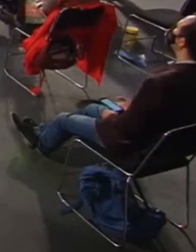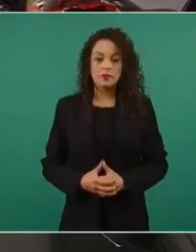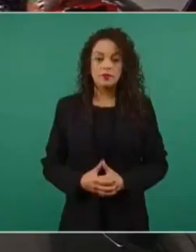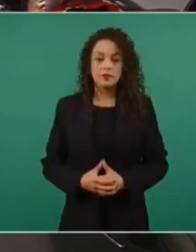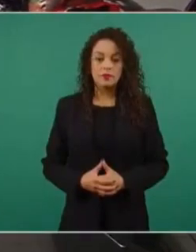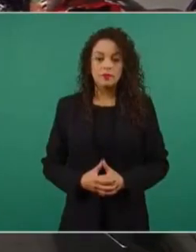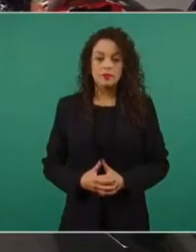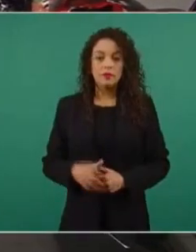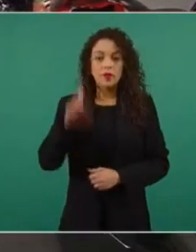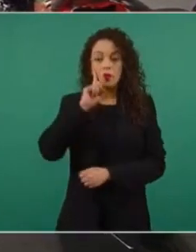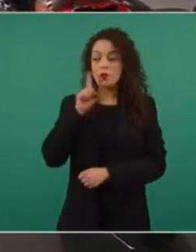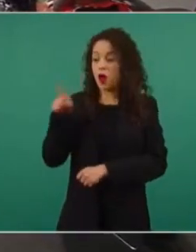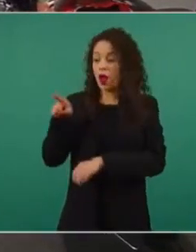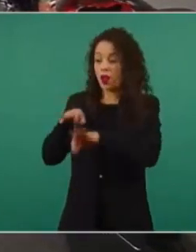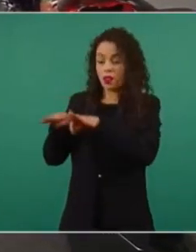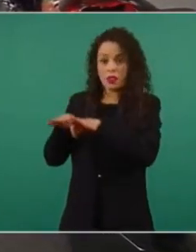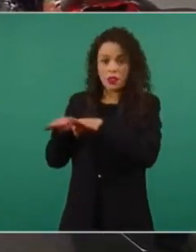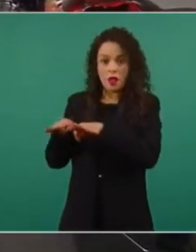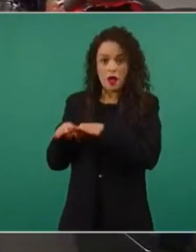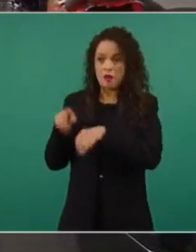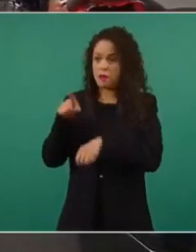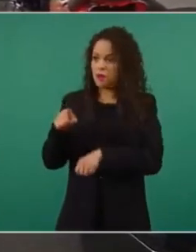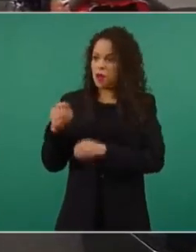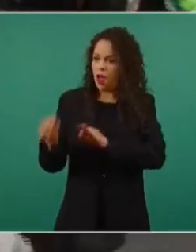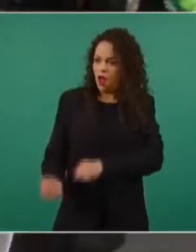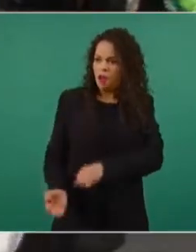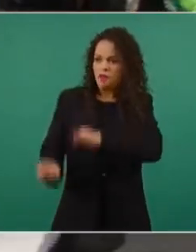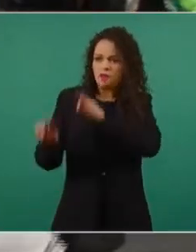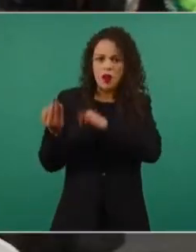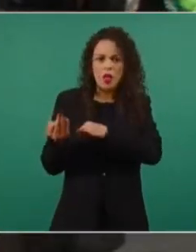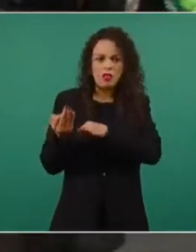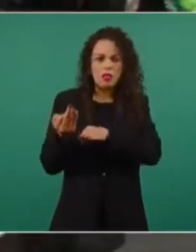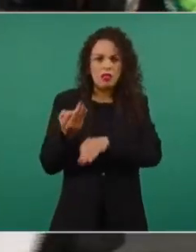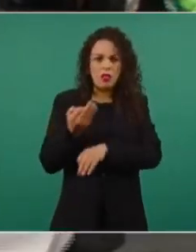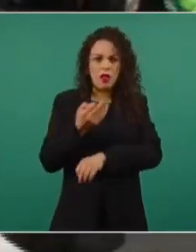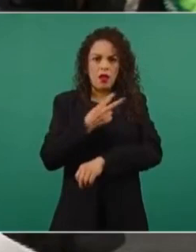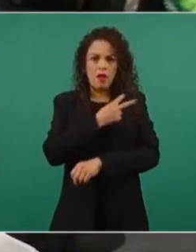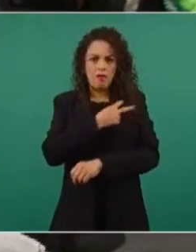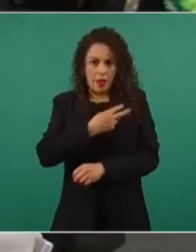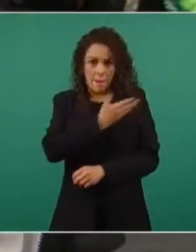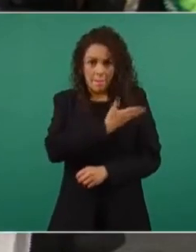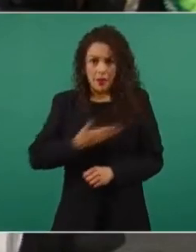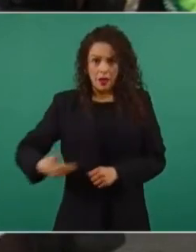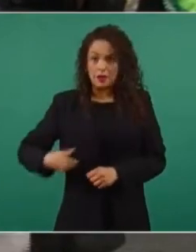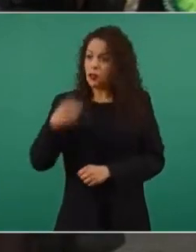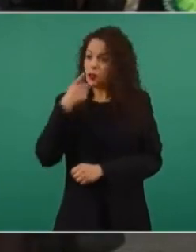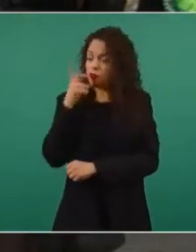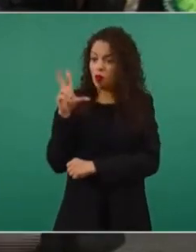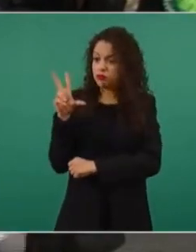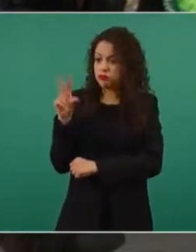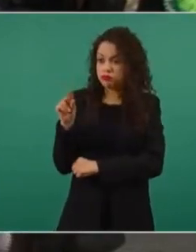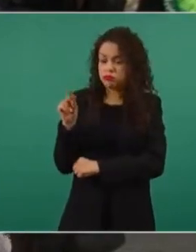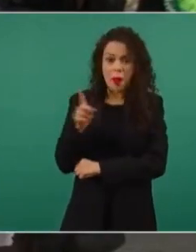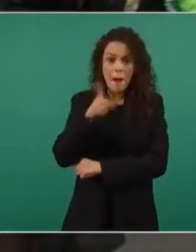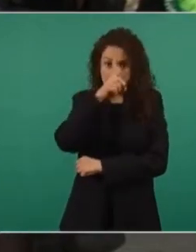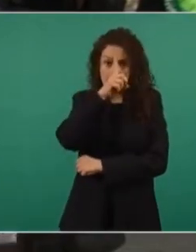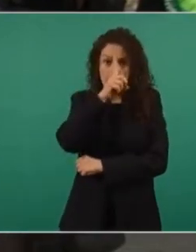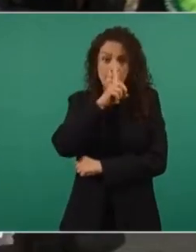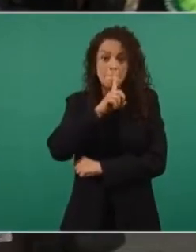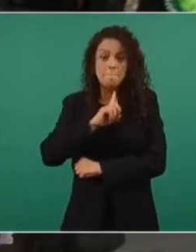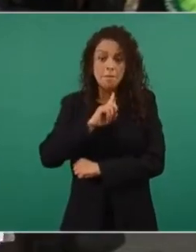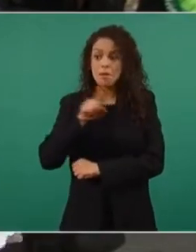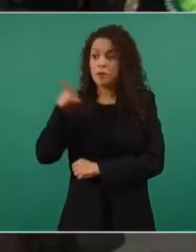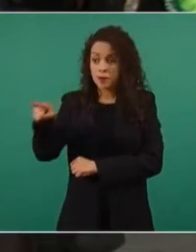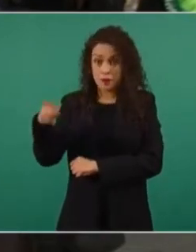vicepresidenta lo desmintió, dijo que no, que era mentira, que los trabajadores, claro que querían